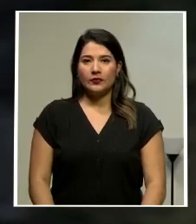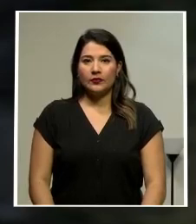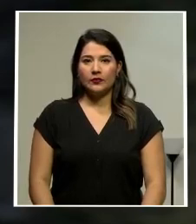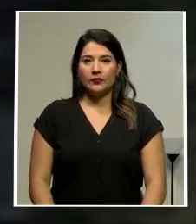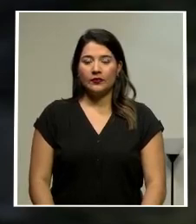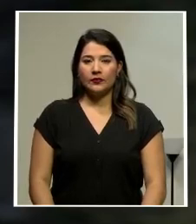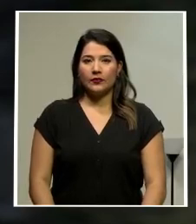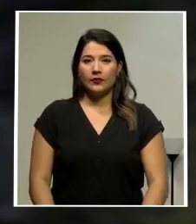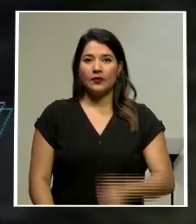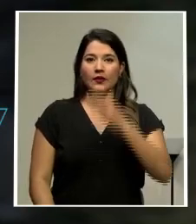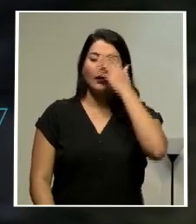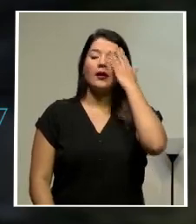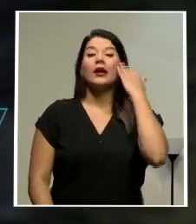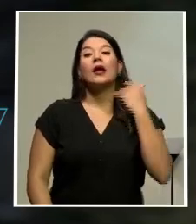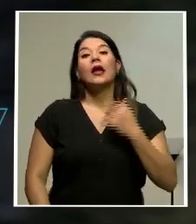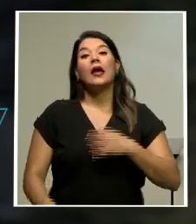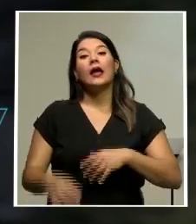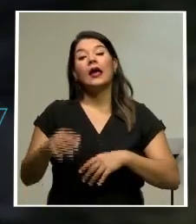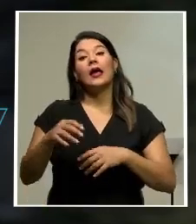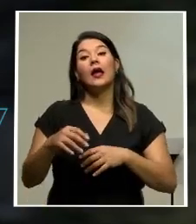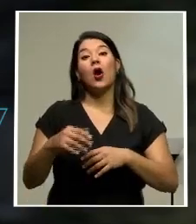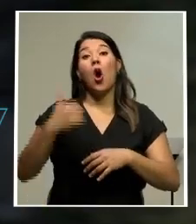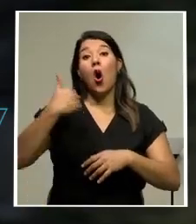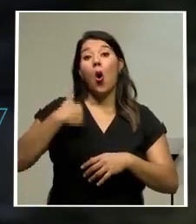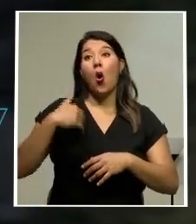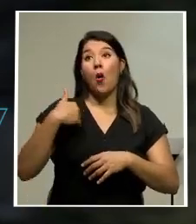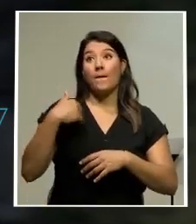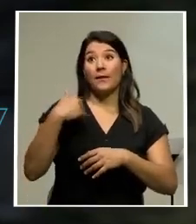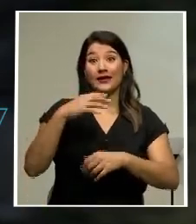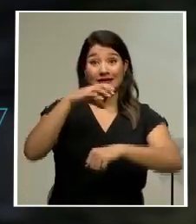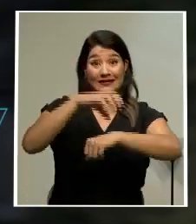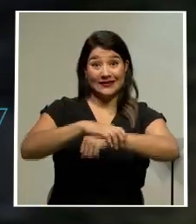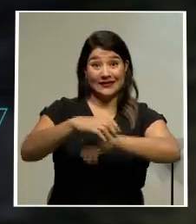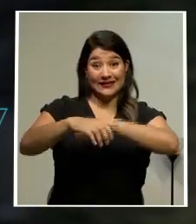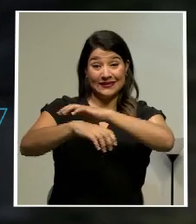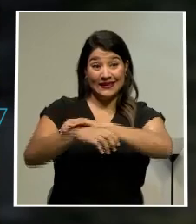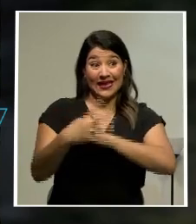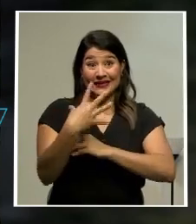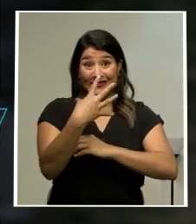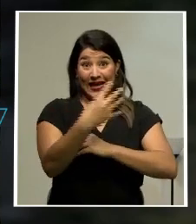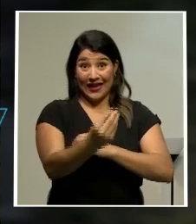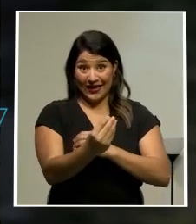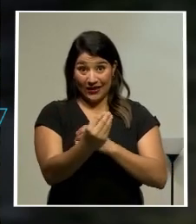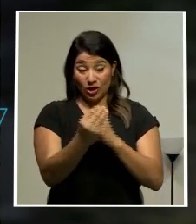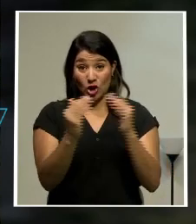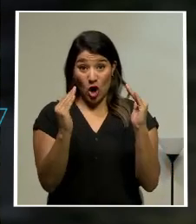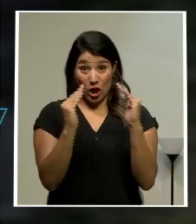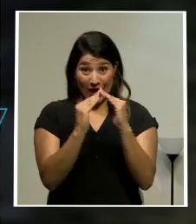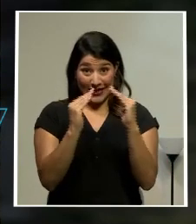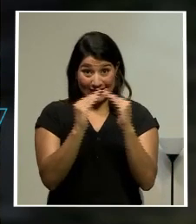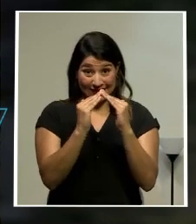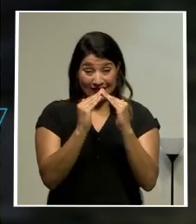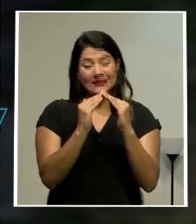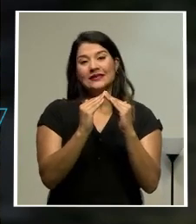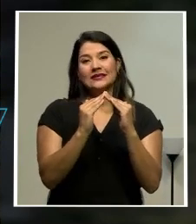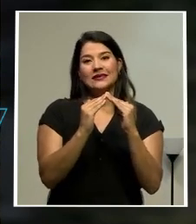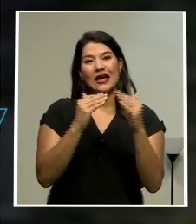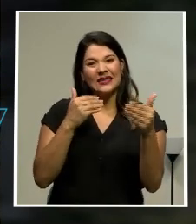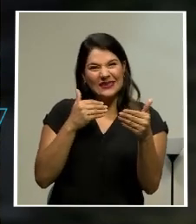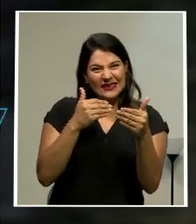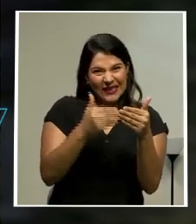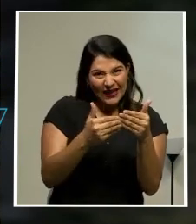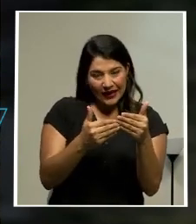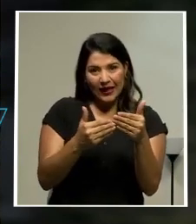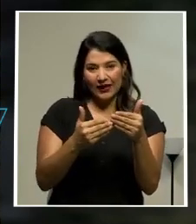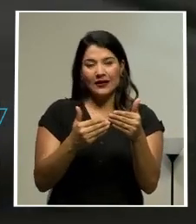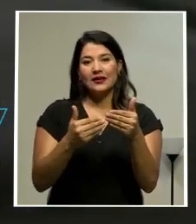Vázquez Pérez, que fue detenido saliendo de una casa cercana a su domicilio y quien el OIJ señala como el responsable